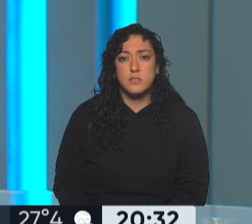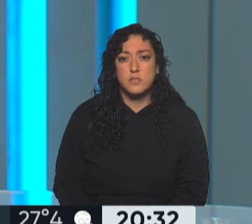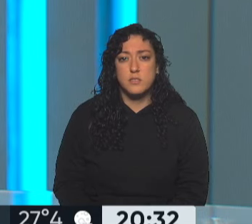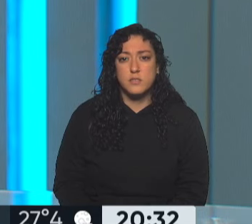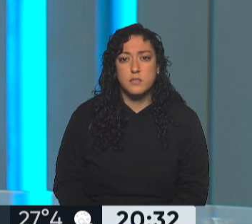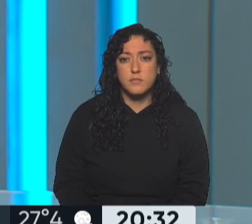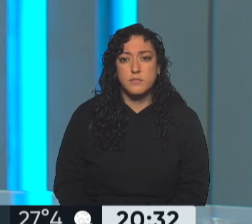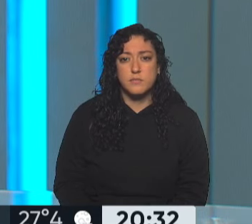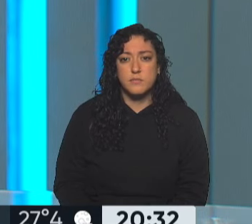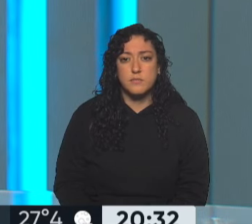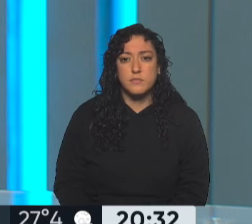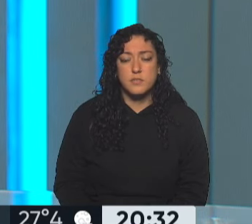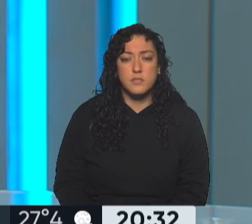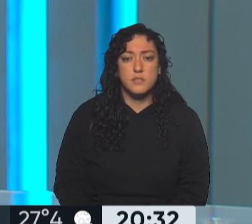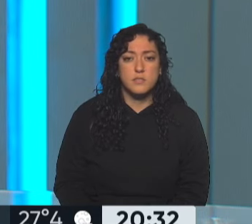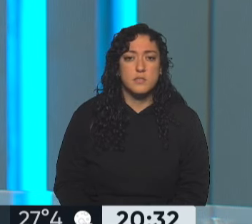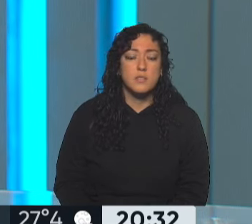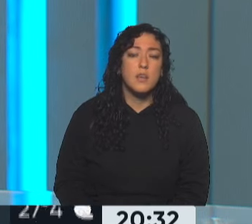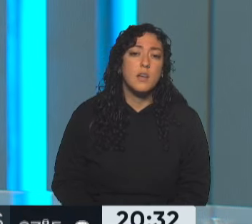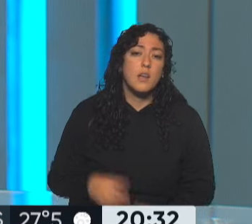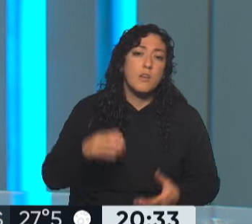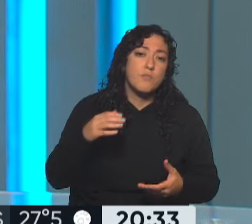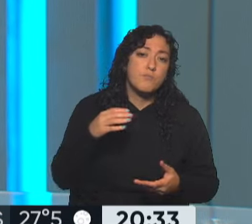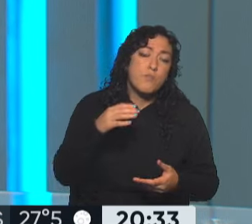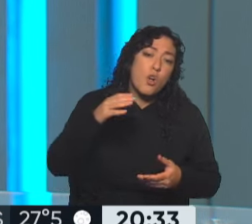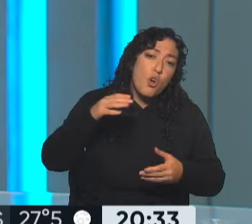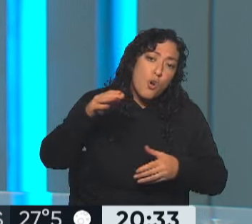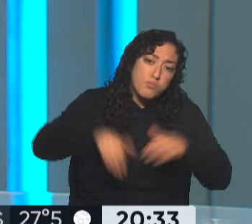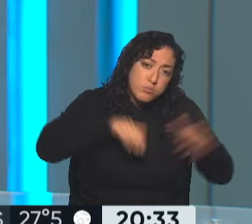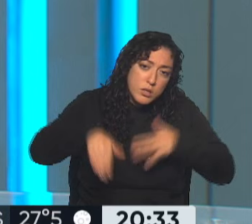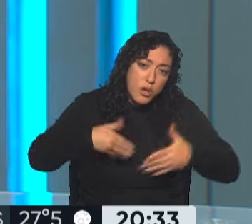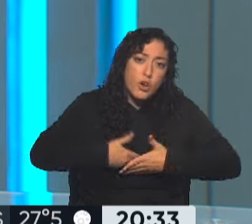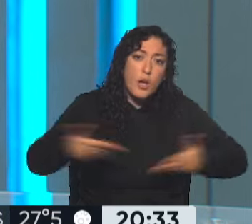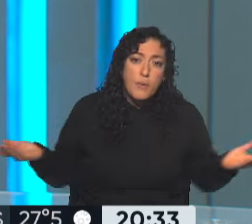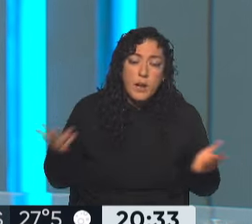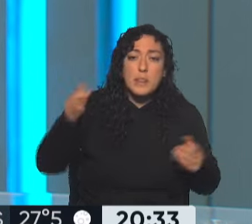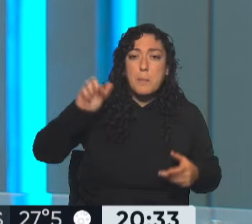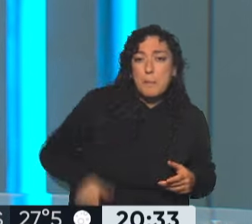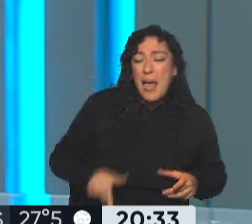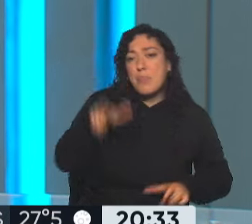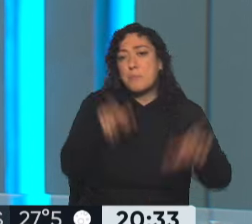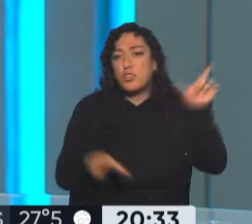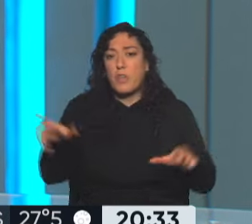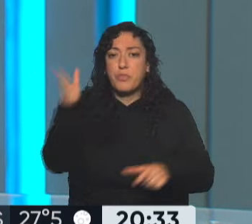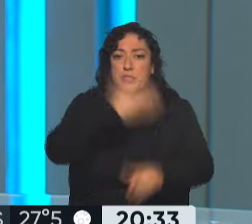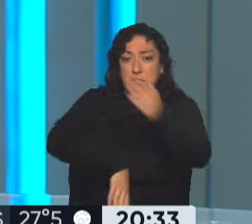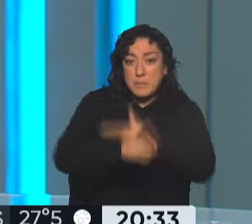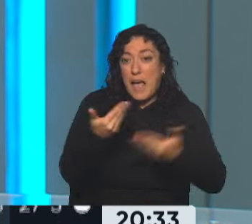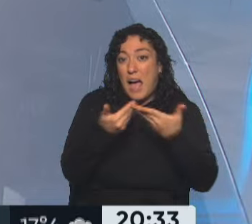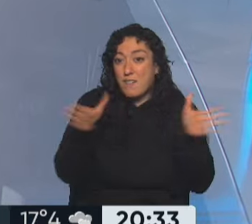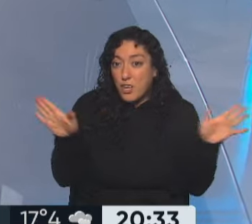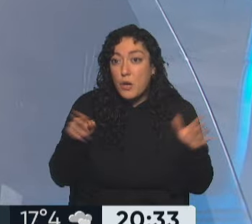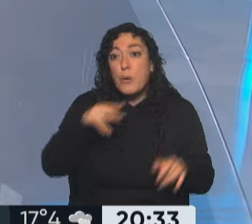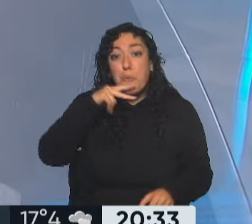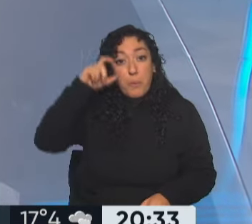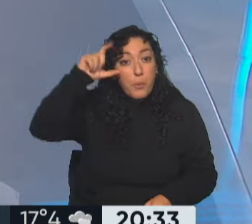El Fondo Nacional de Inclusión abrió una convocatoria a programas para personas con discapacidad. Vero González está